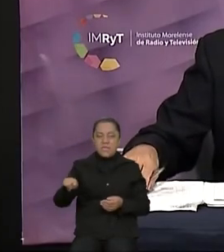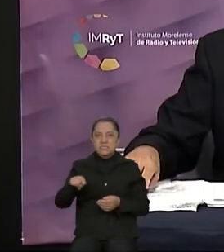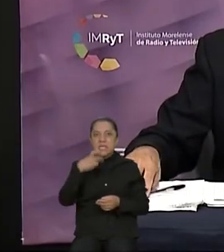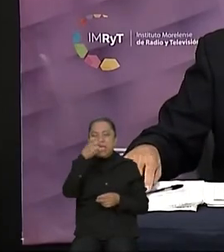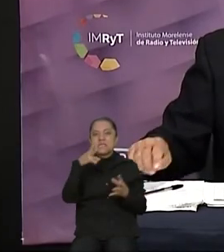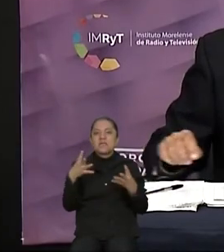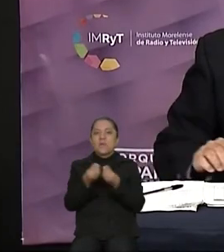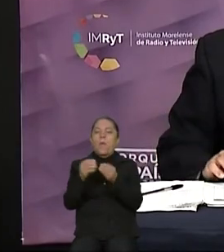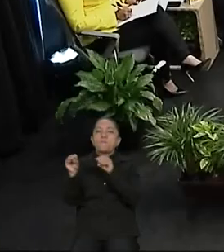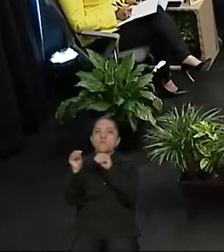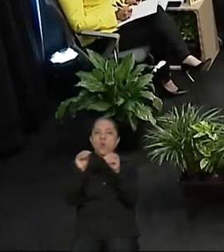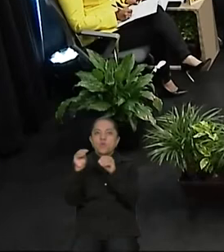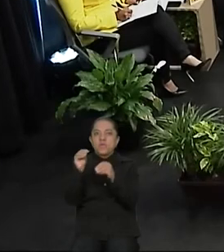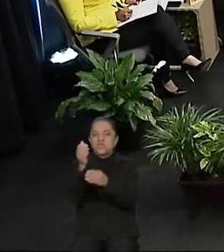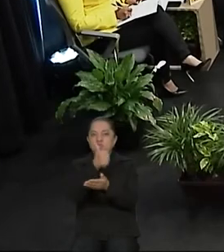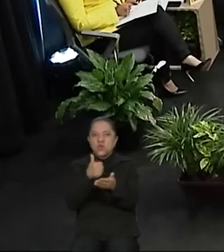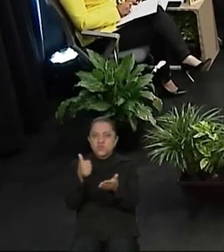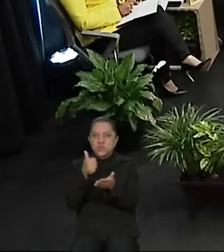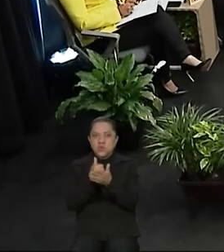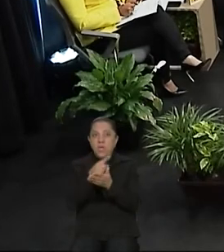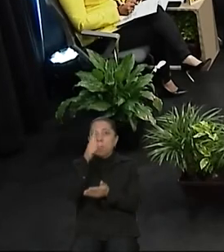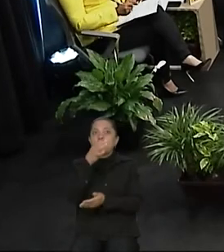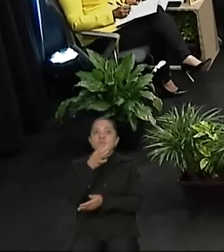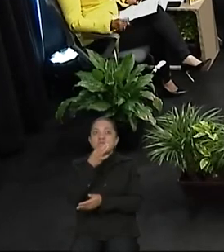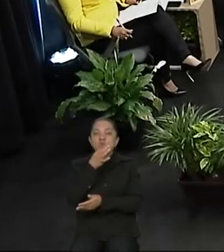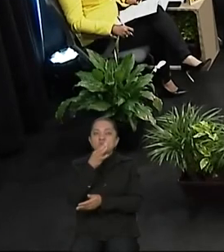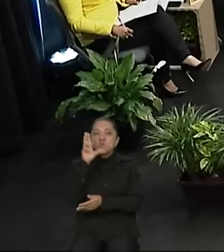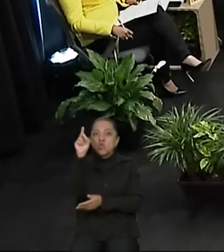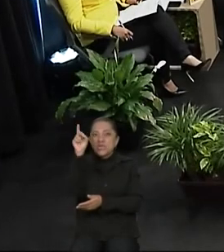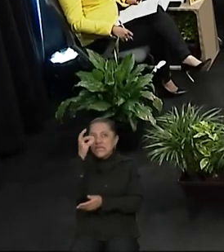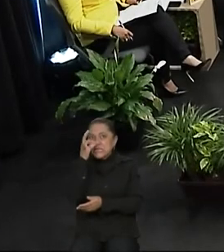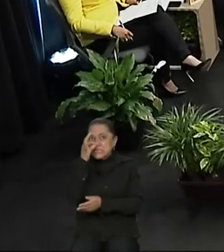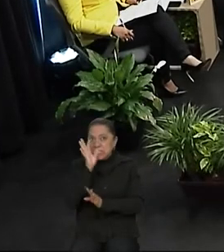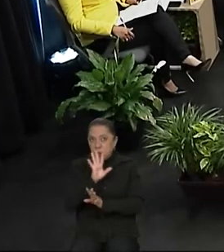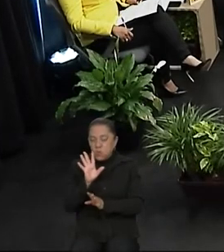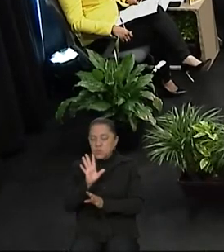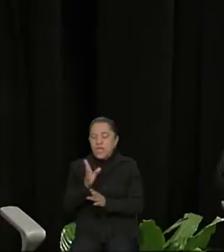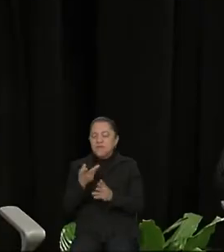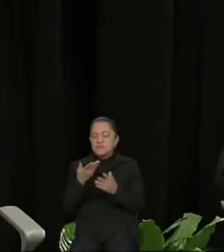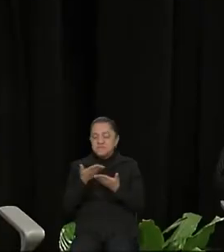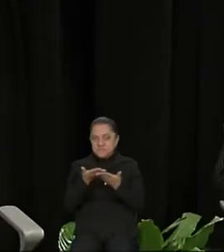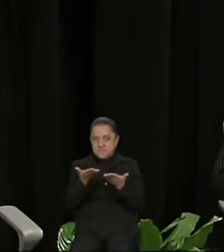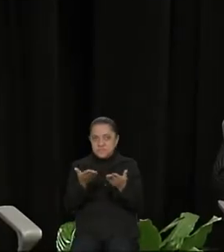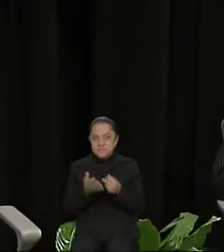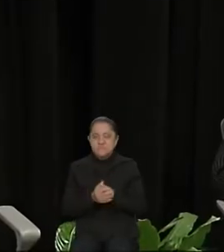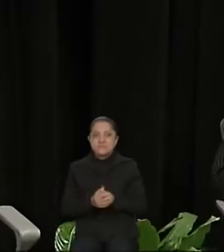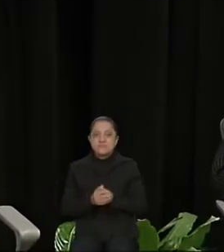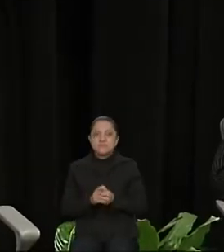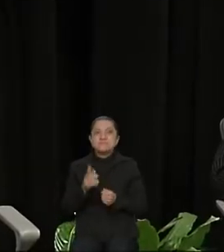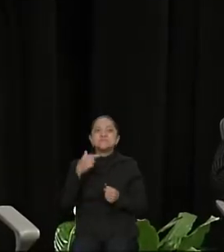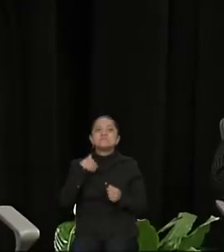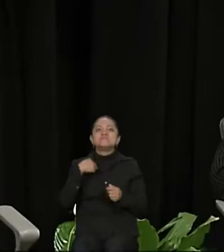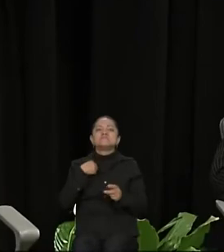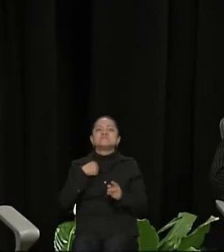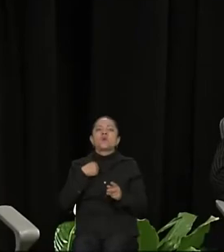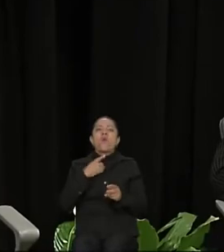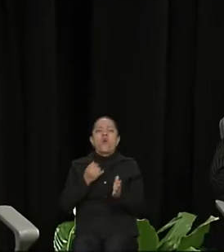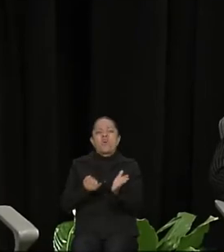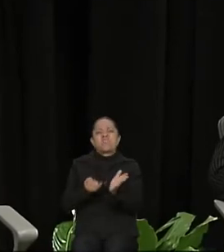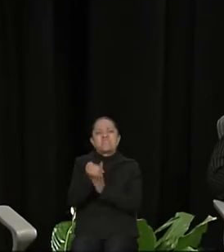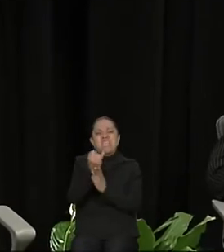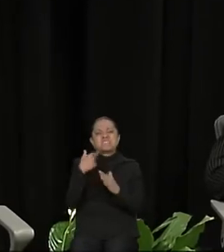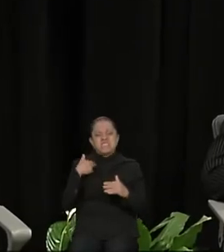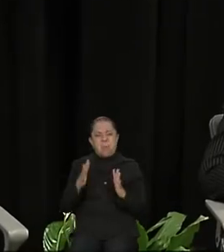Ciudadano. Un minuto con 30 segundos y corre el tiempo, candidato. Yo cuando decidí participar en